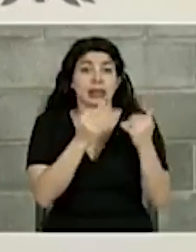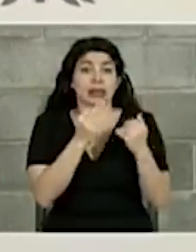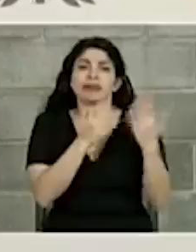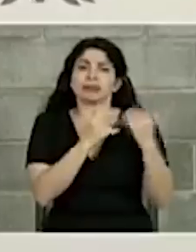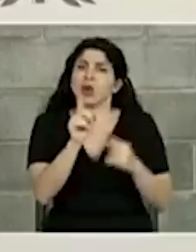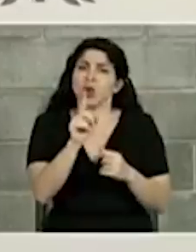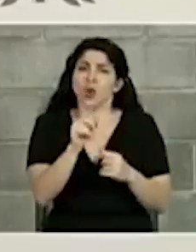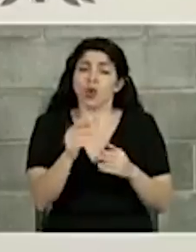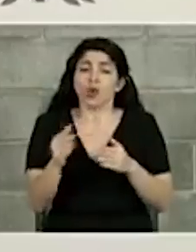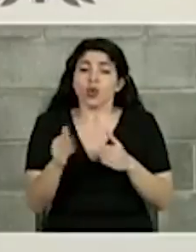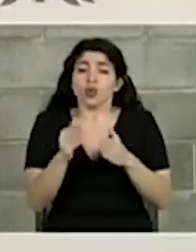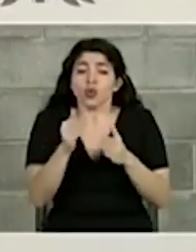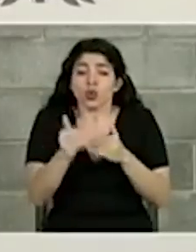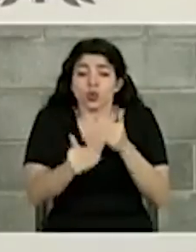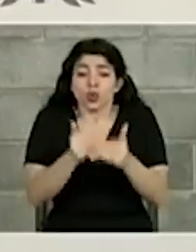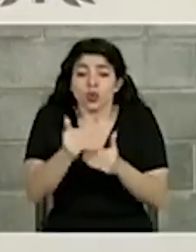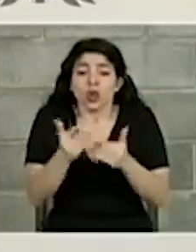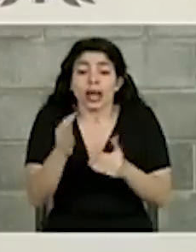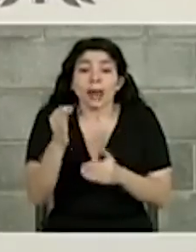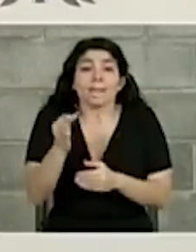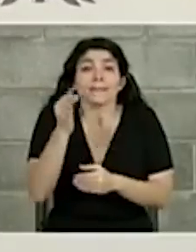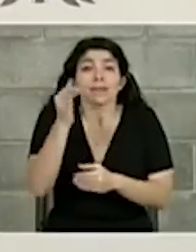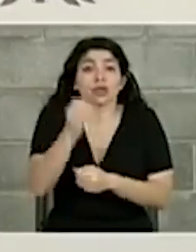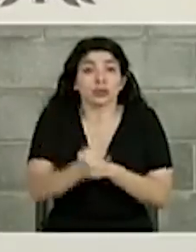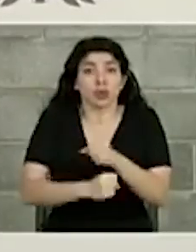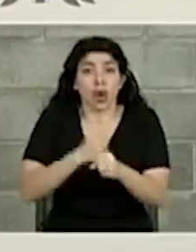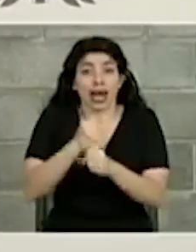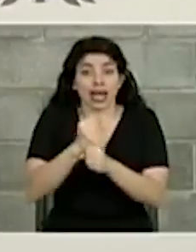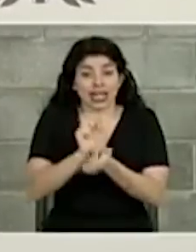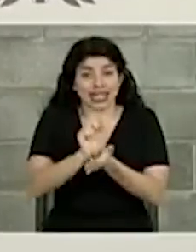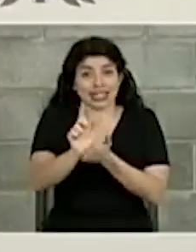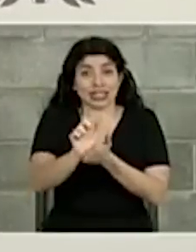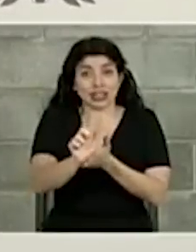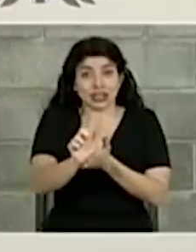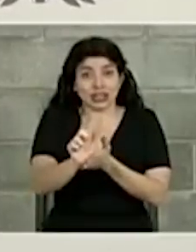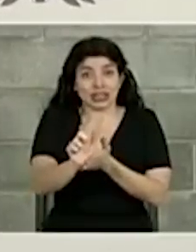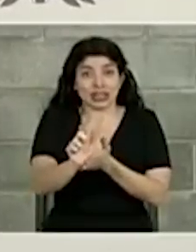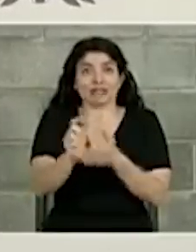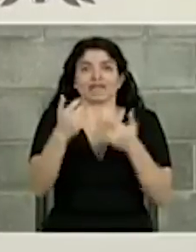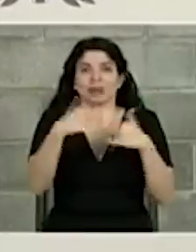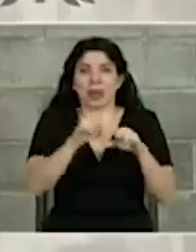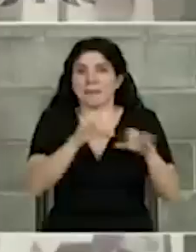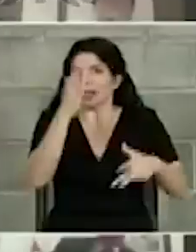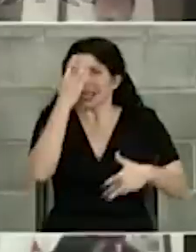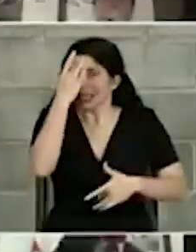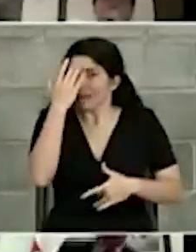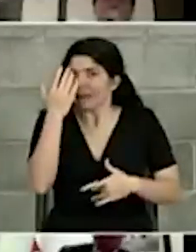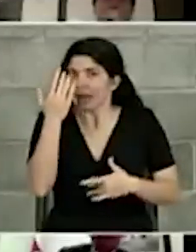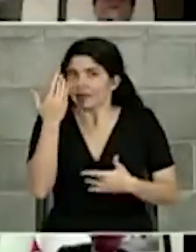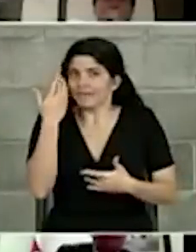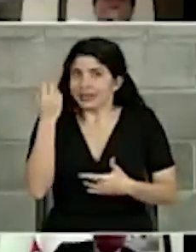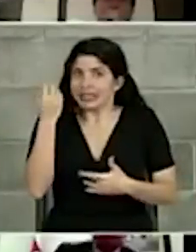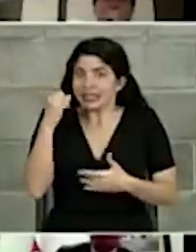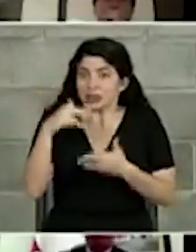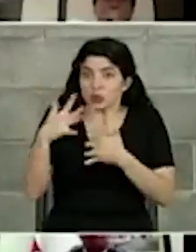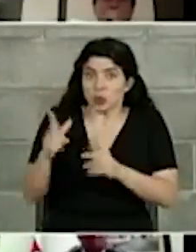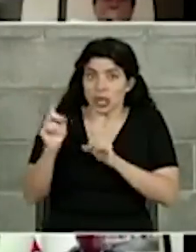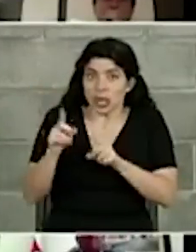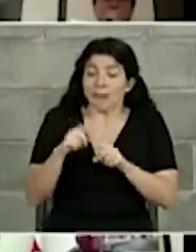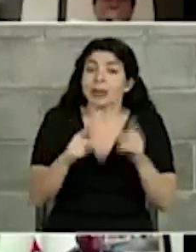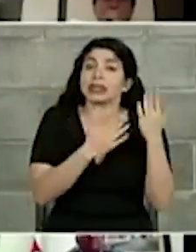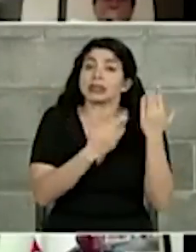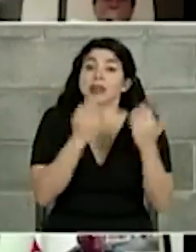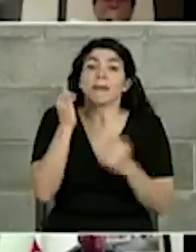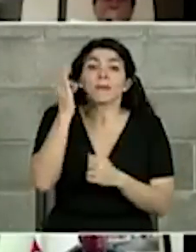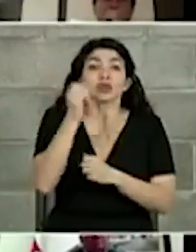esperamos no, la ruta crítica es que el próximo año lectivo, aún por pandemia, no sé si con alumnos, pero que el próximo año